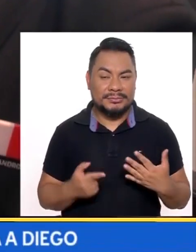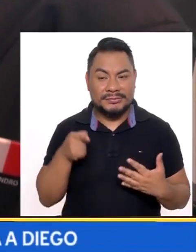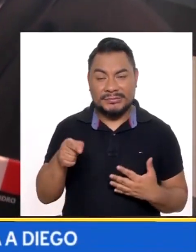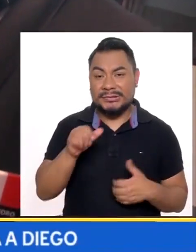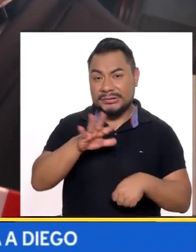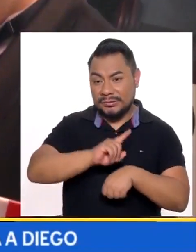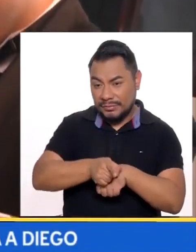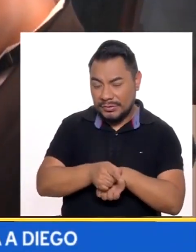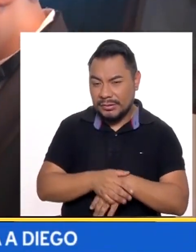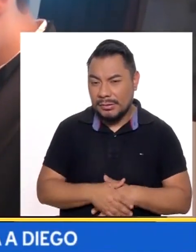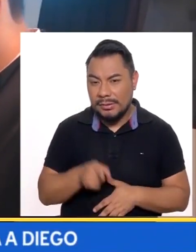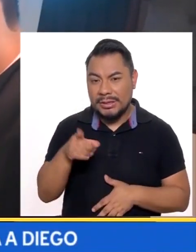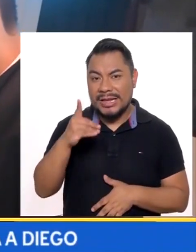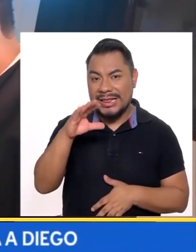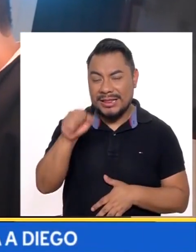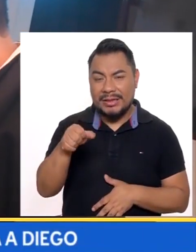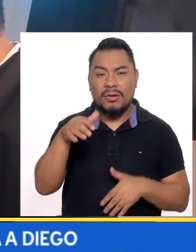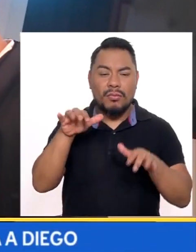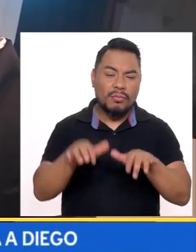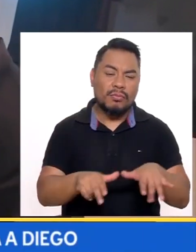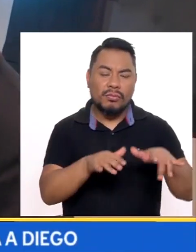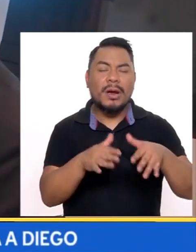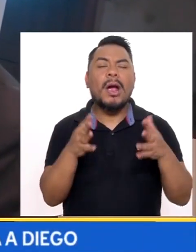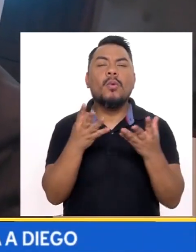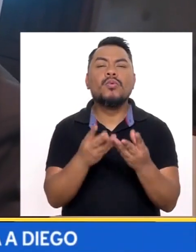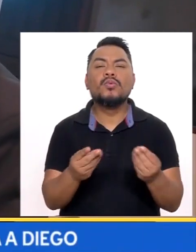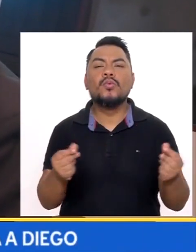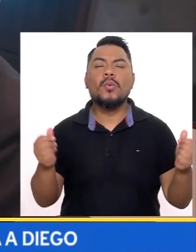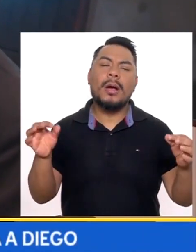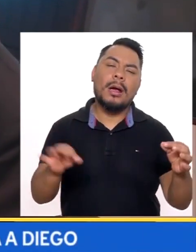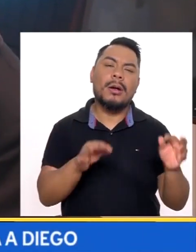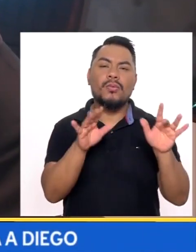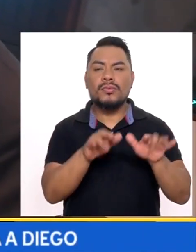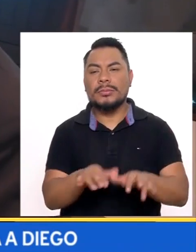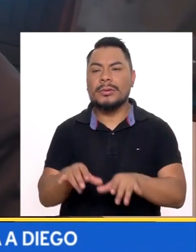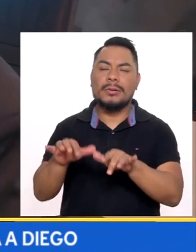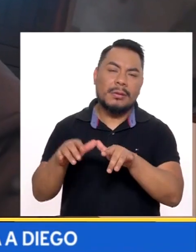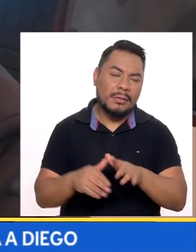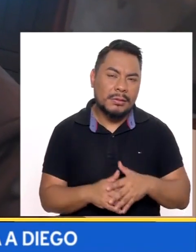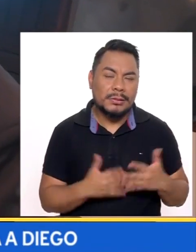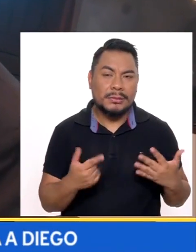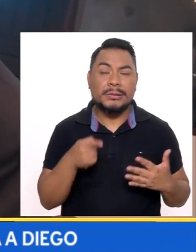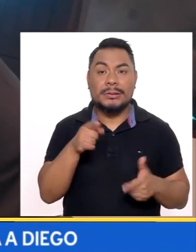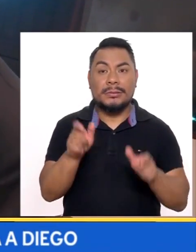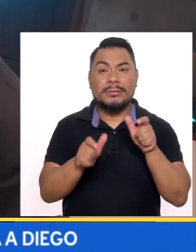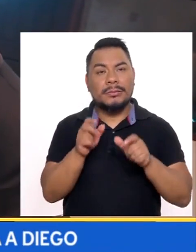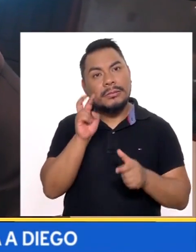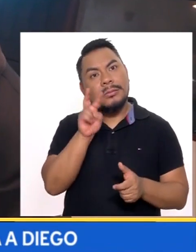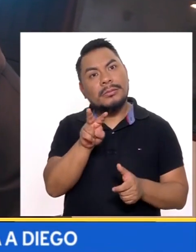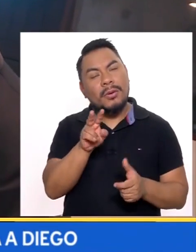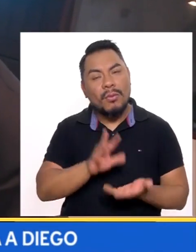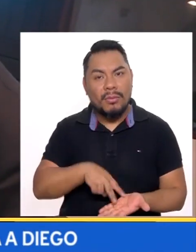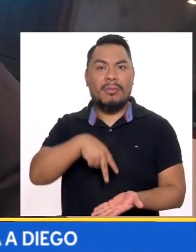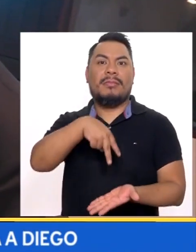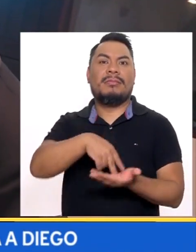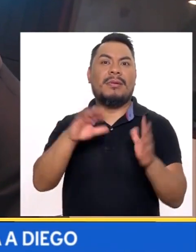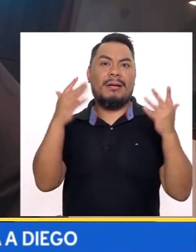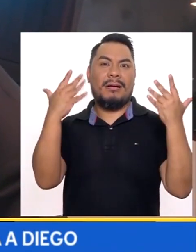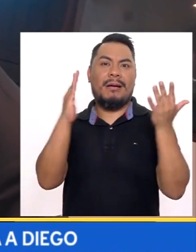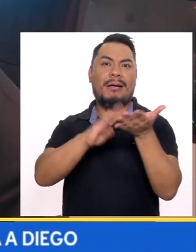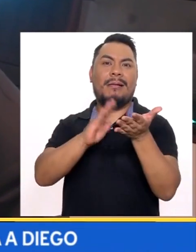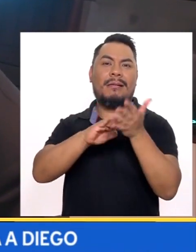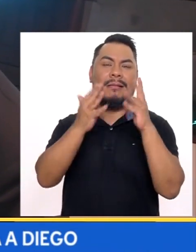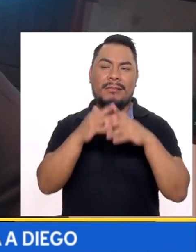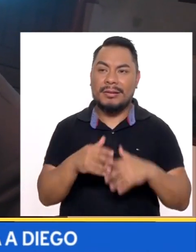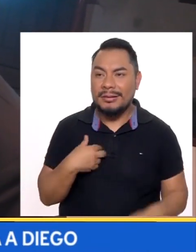Tras esos cinco minutos En que Diego tocó una música clásica Y a veces la gente se para aplaudirlo Para